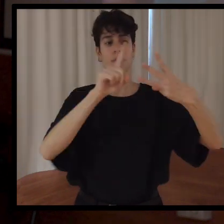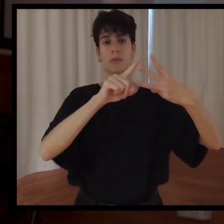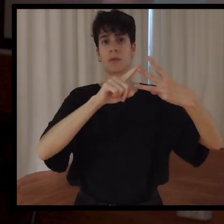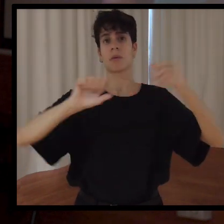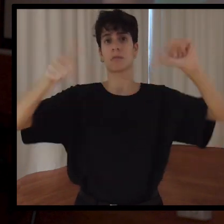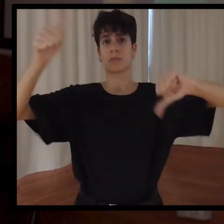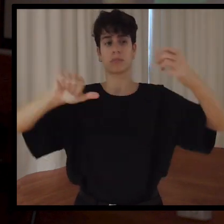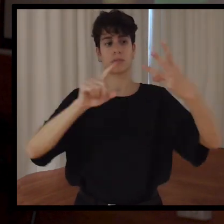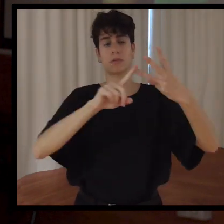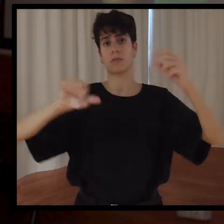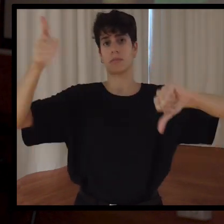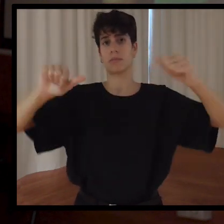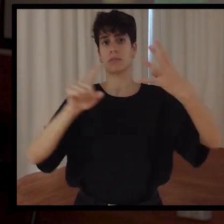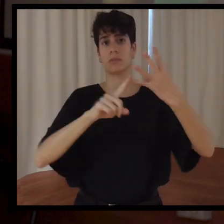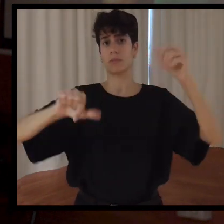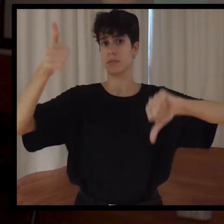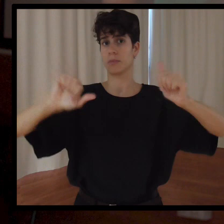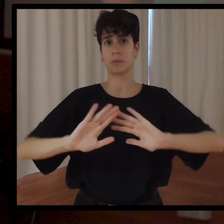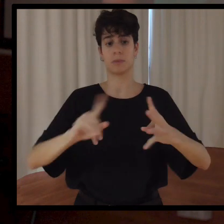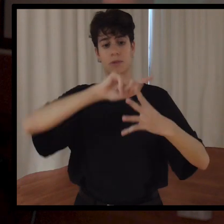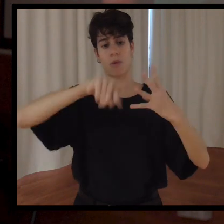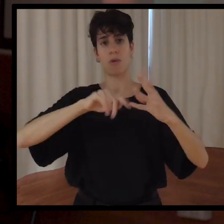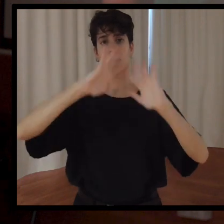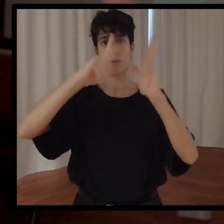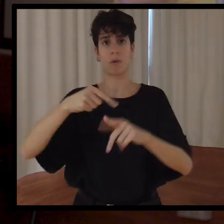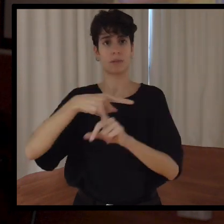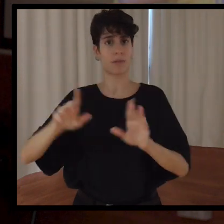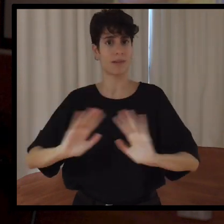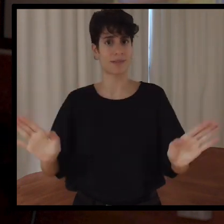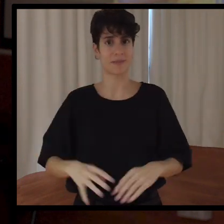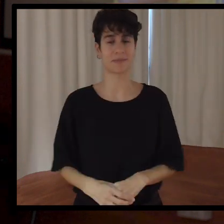uno de los formatos ideales para el fútbol base.